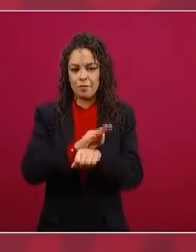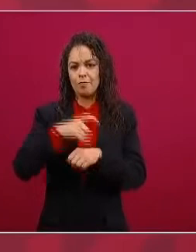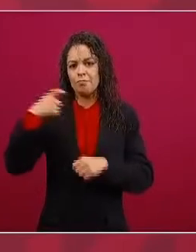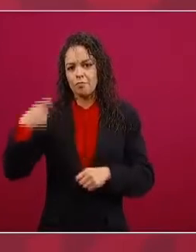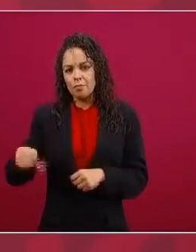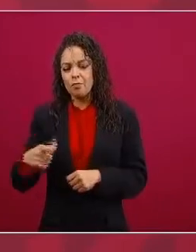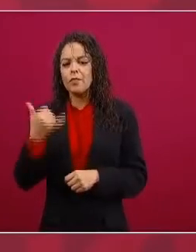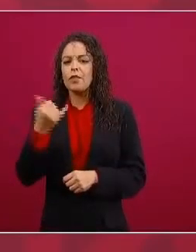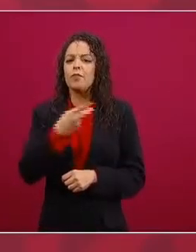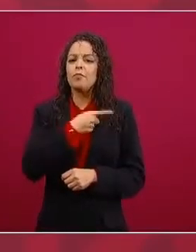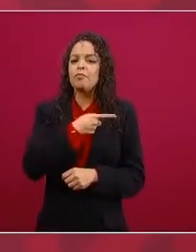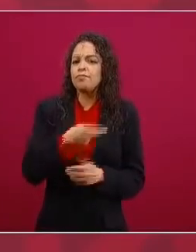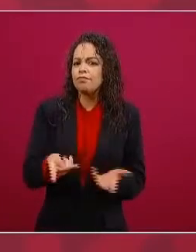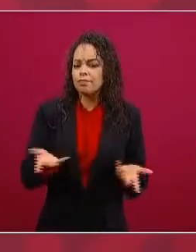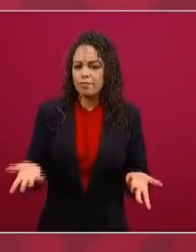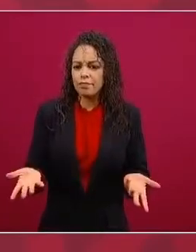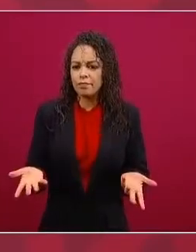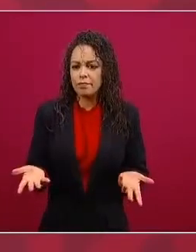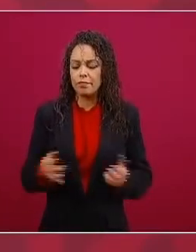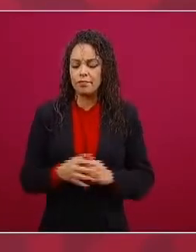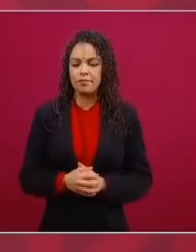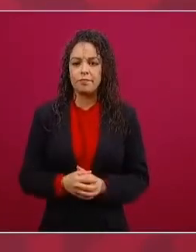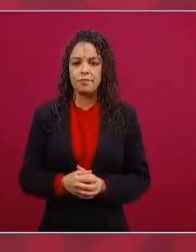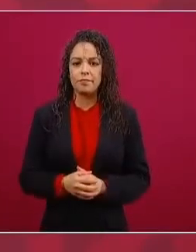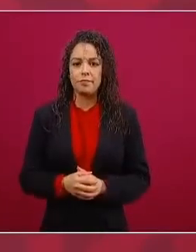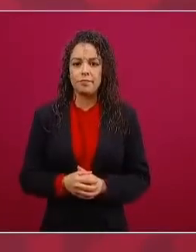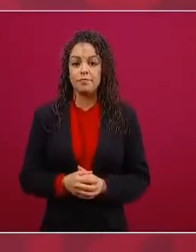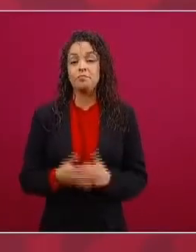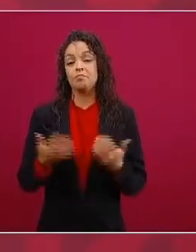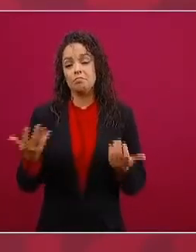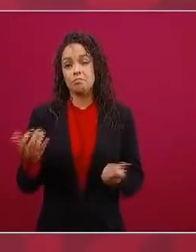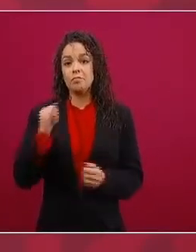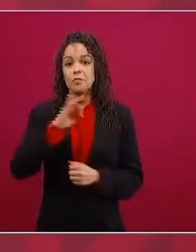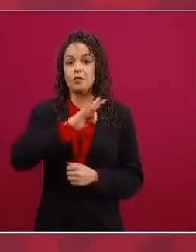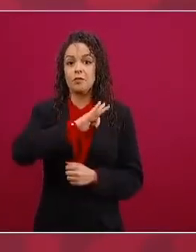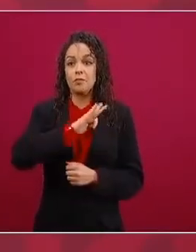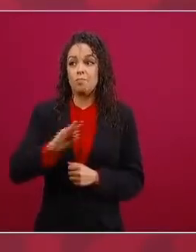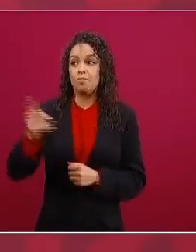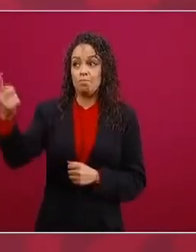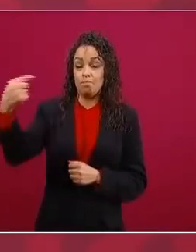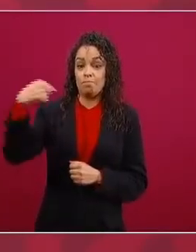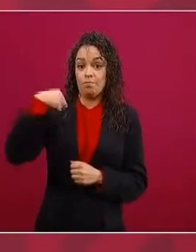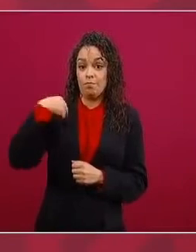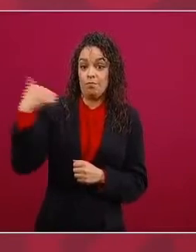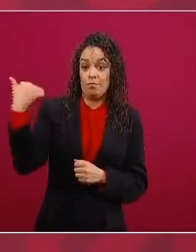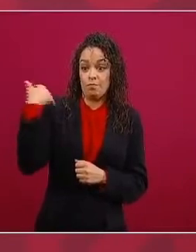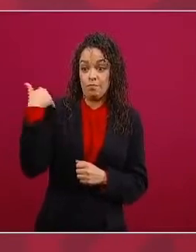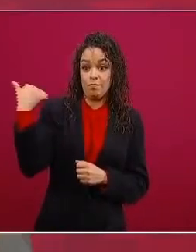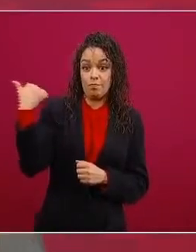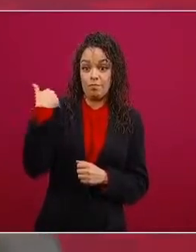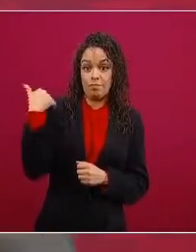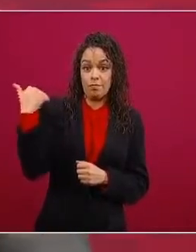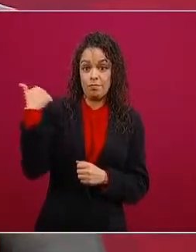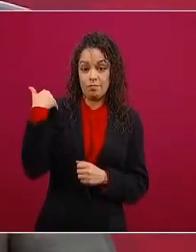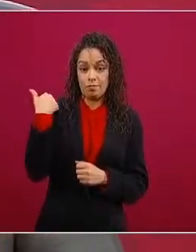y si me pueden estar presionando de un sector de un gremio